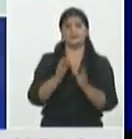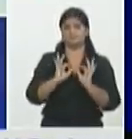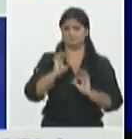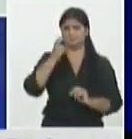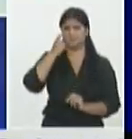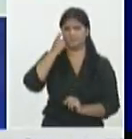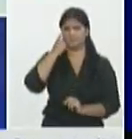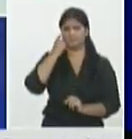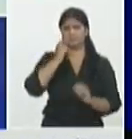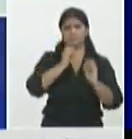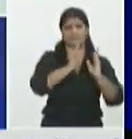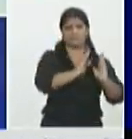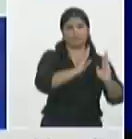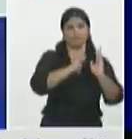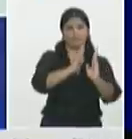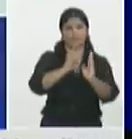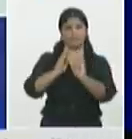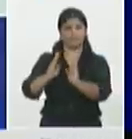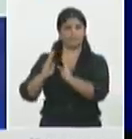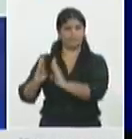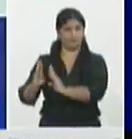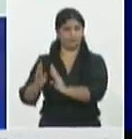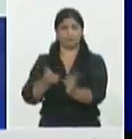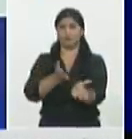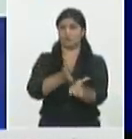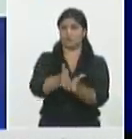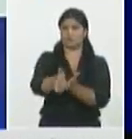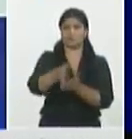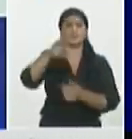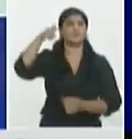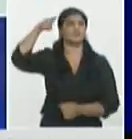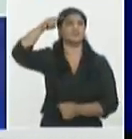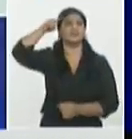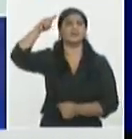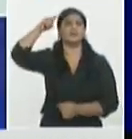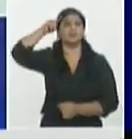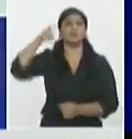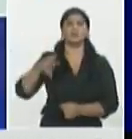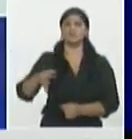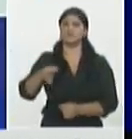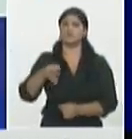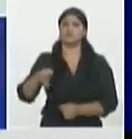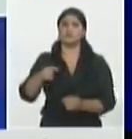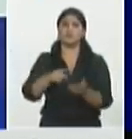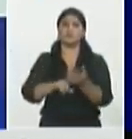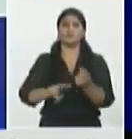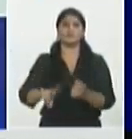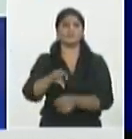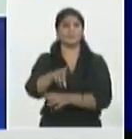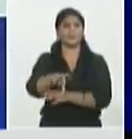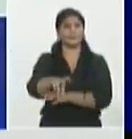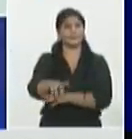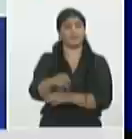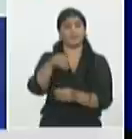nuevamente el municipio Sandino de la provincia de Pinar de Río con la tasa mayor